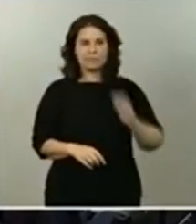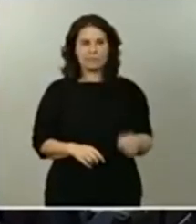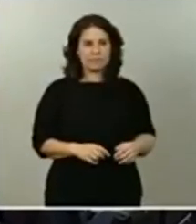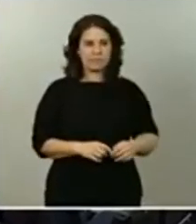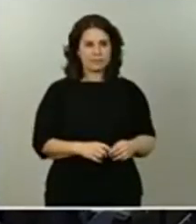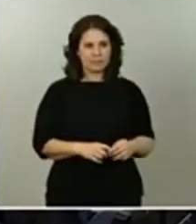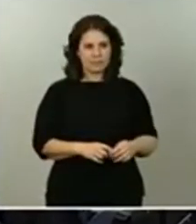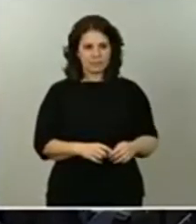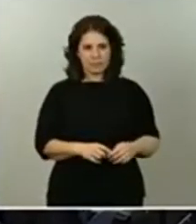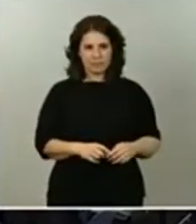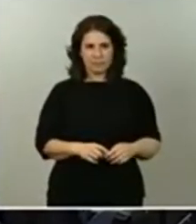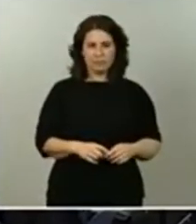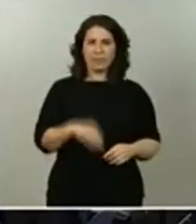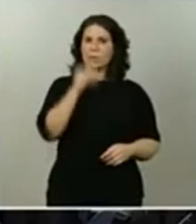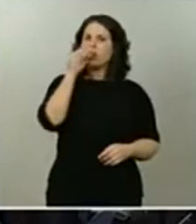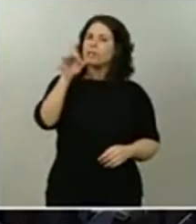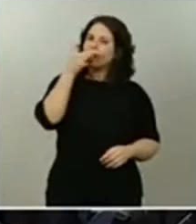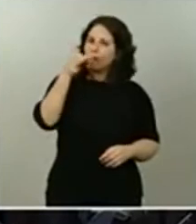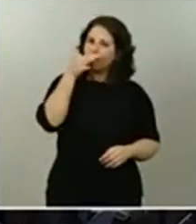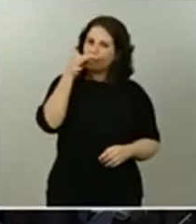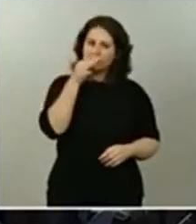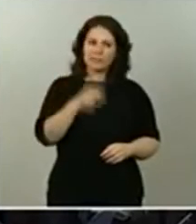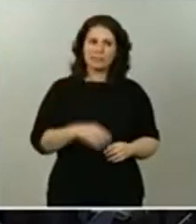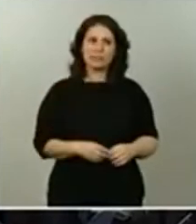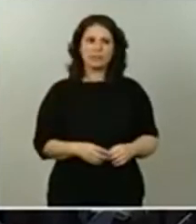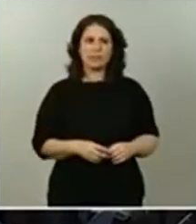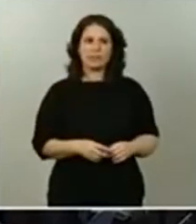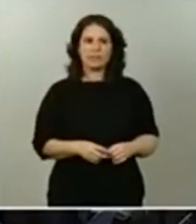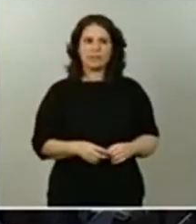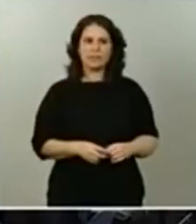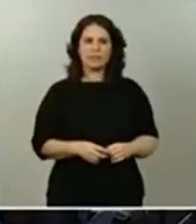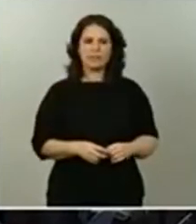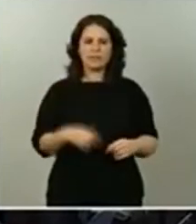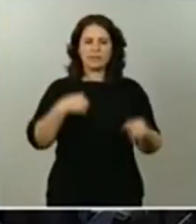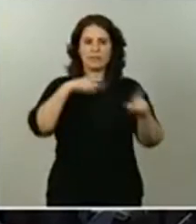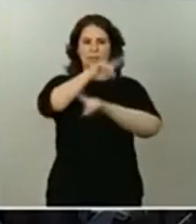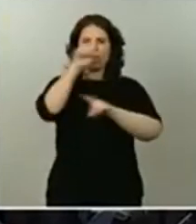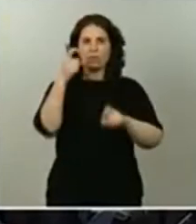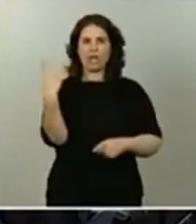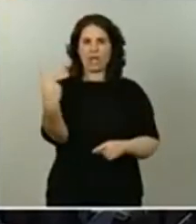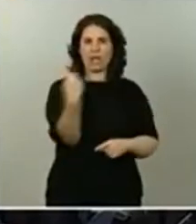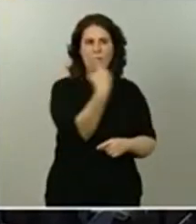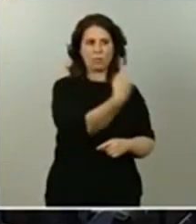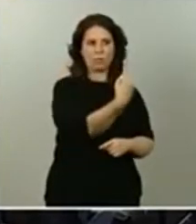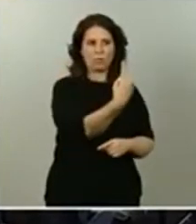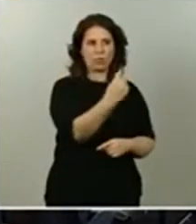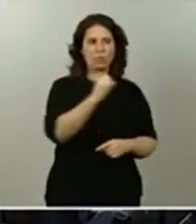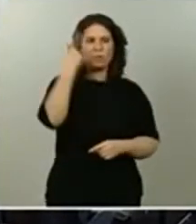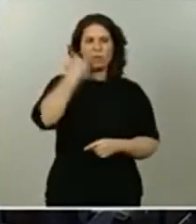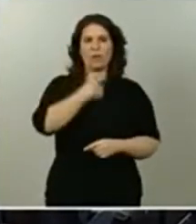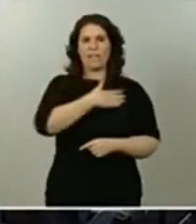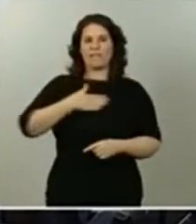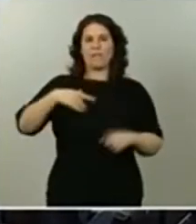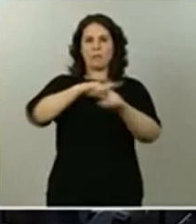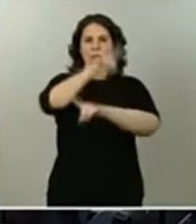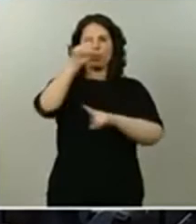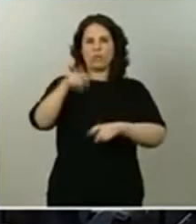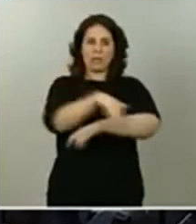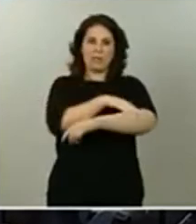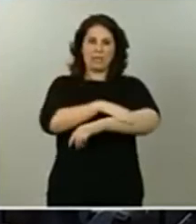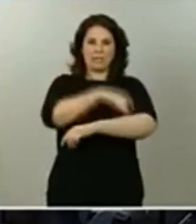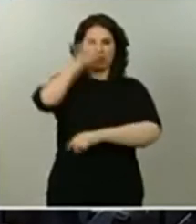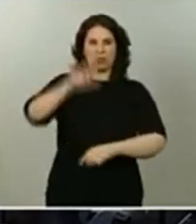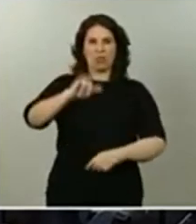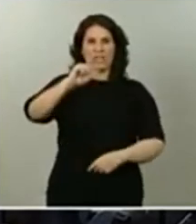Buenas tardes. Tenía una pregunta para cada uno de ustedes. Primero le quería preguntar al ministro Illa cuál es la